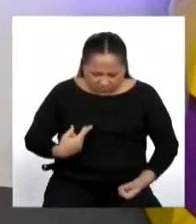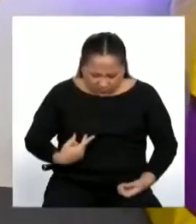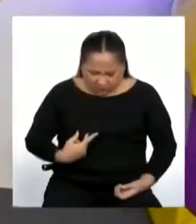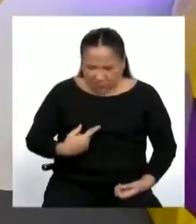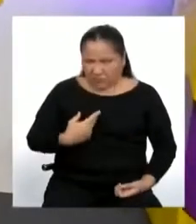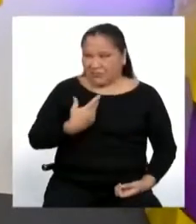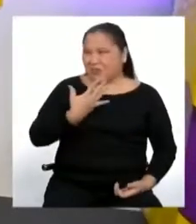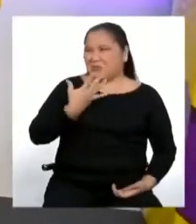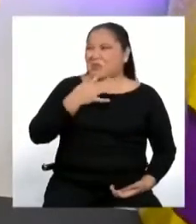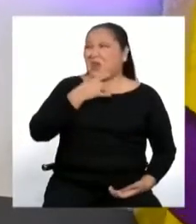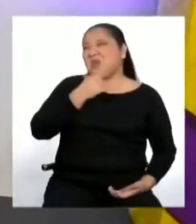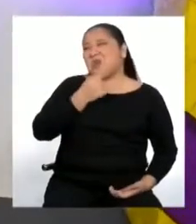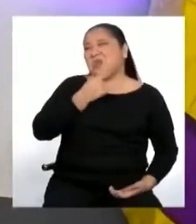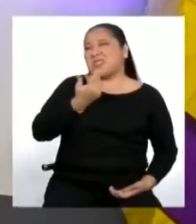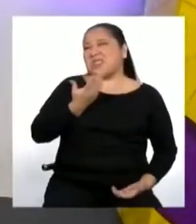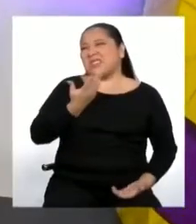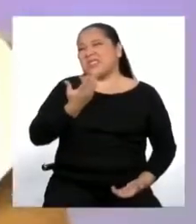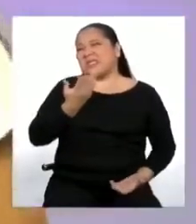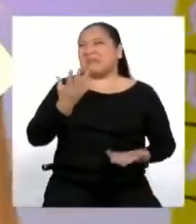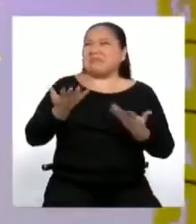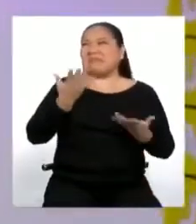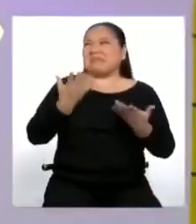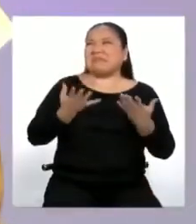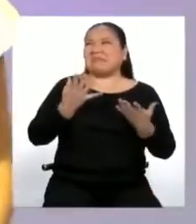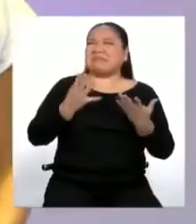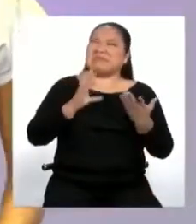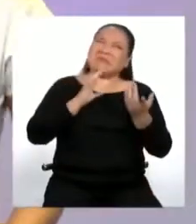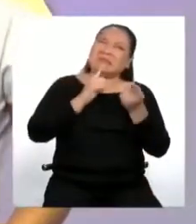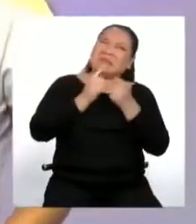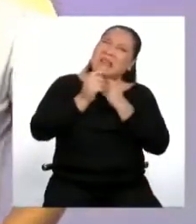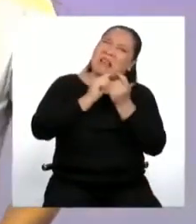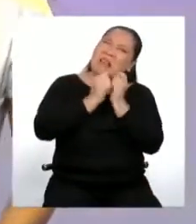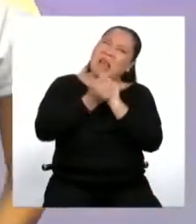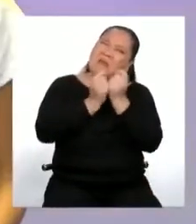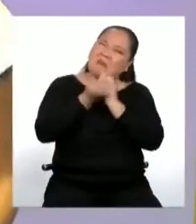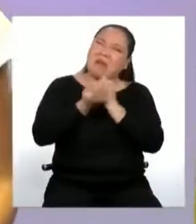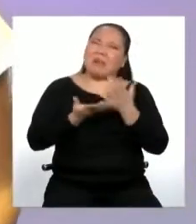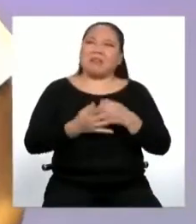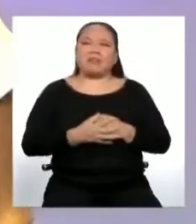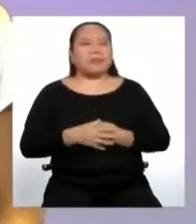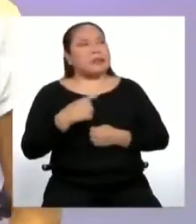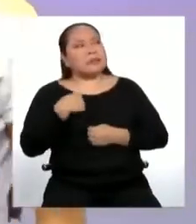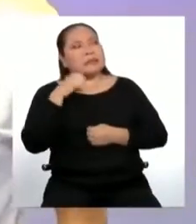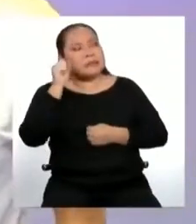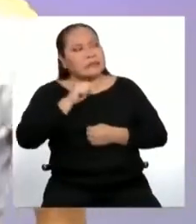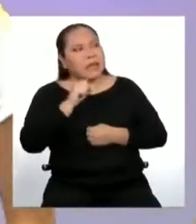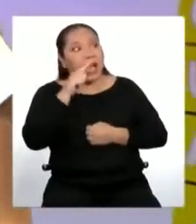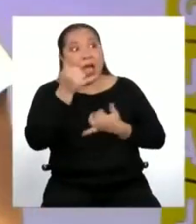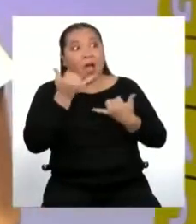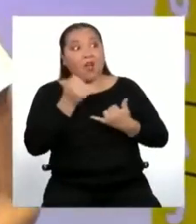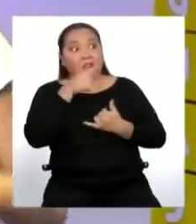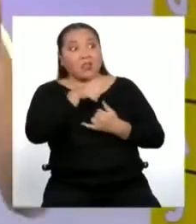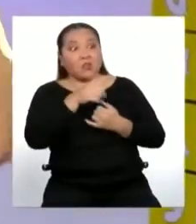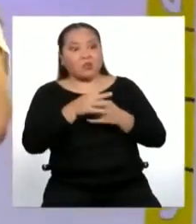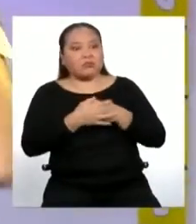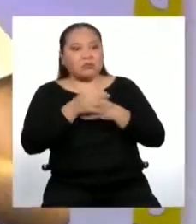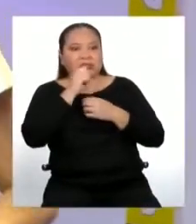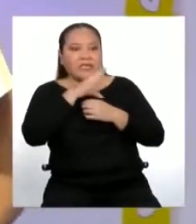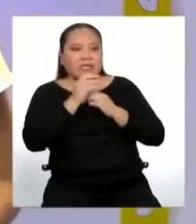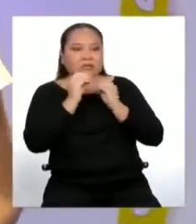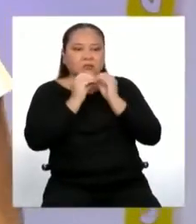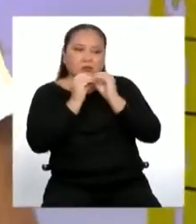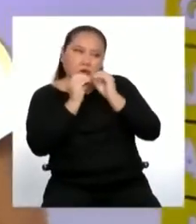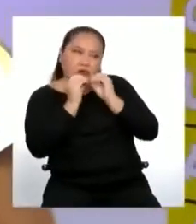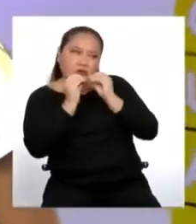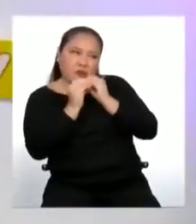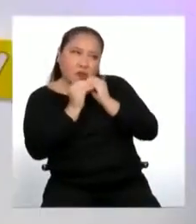si no, solo me queda adaptarme, ¿no? Así es, Marco. Aparte, ahora que lo mencionas y has dicho adaptarme, me has hecho acordar algo